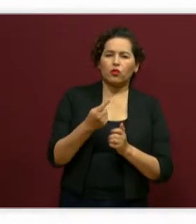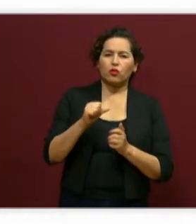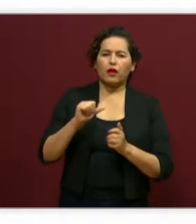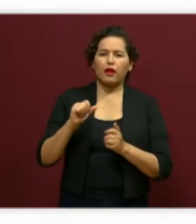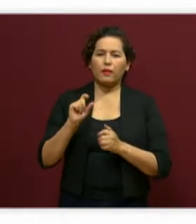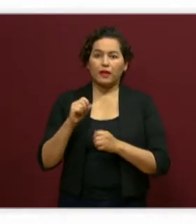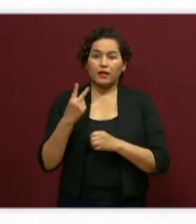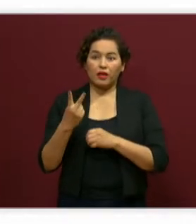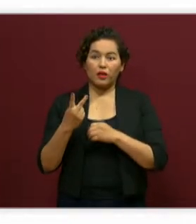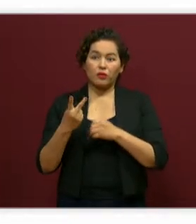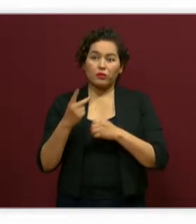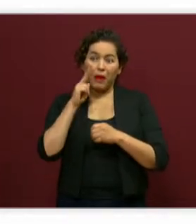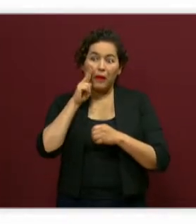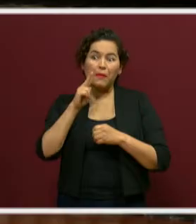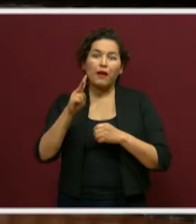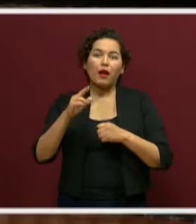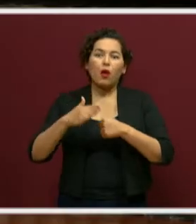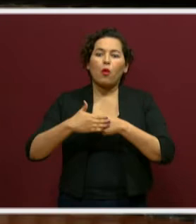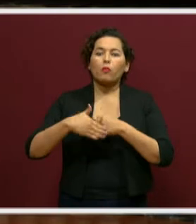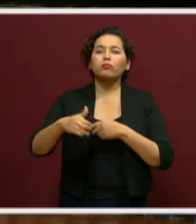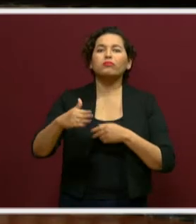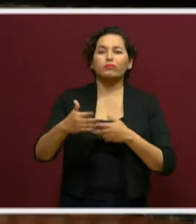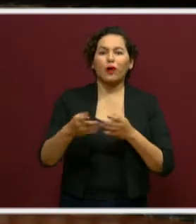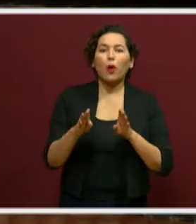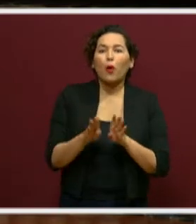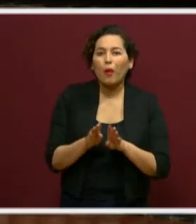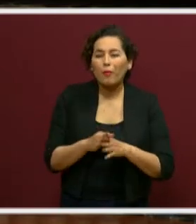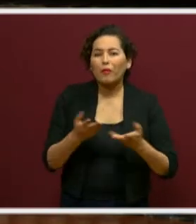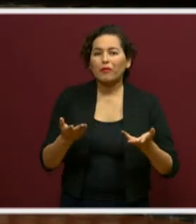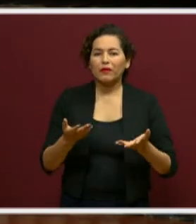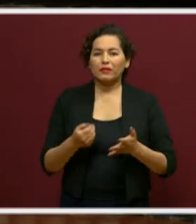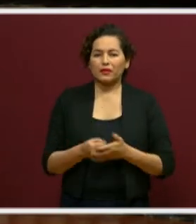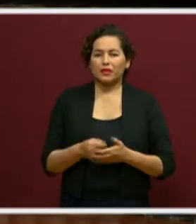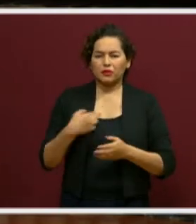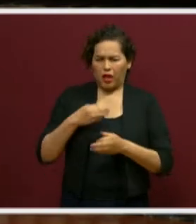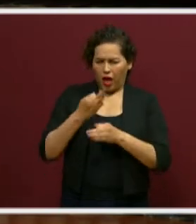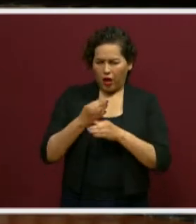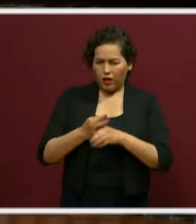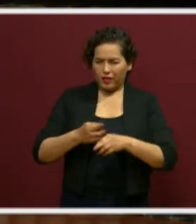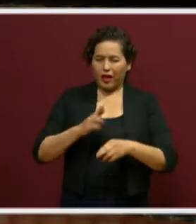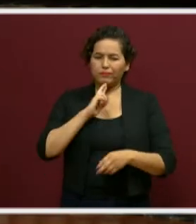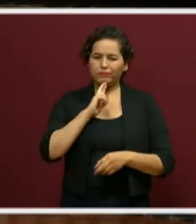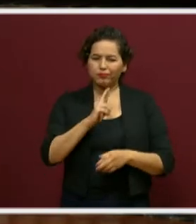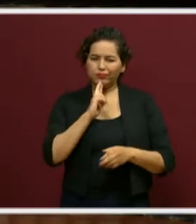híbrida. Entonces, ya tenemos aquí los resultados, los cuales vamos a compartirles.